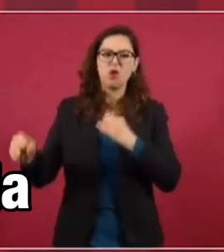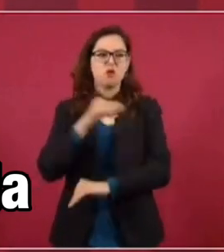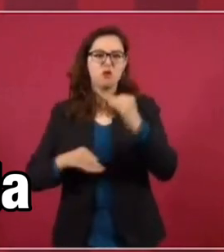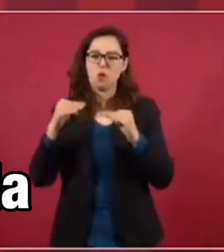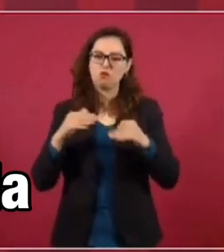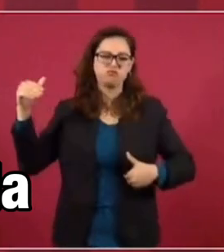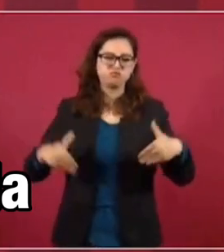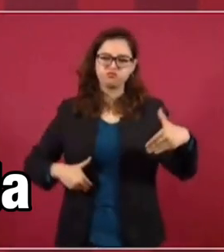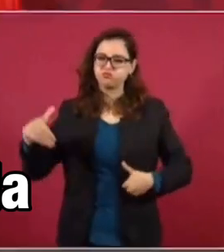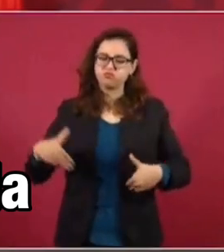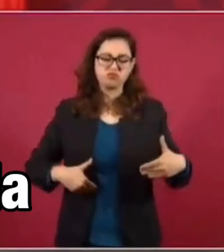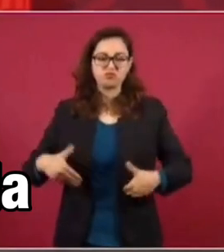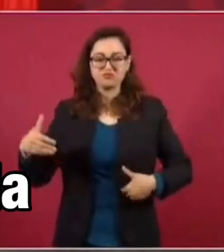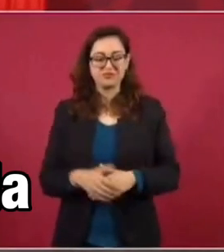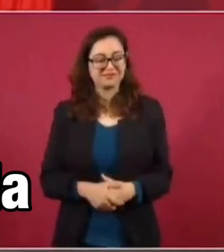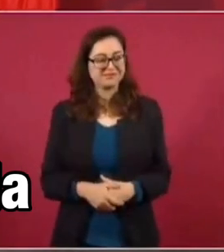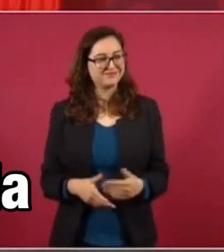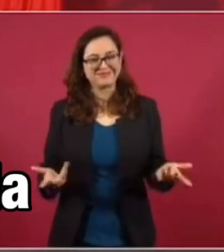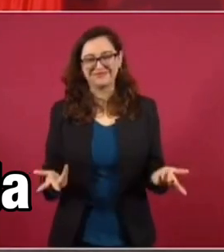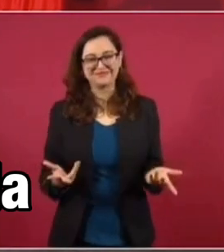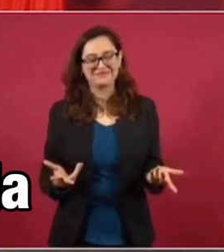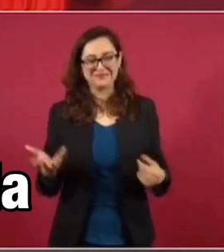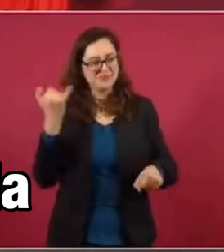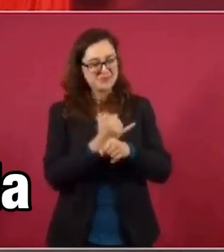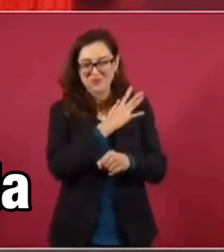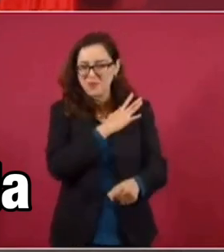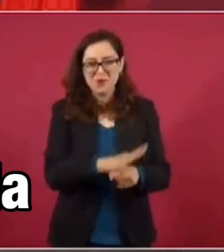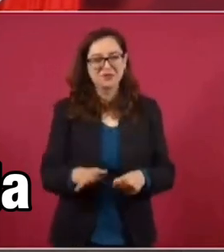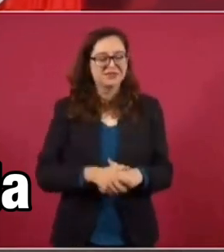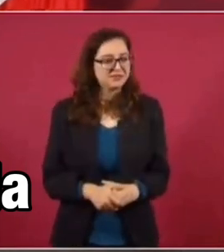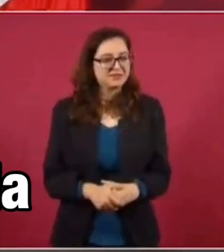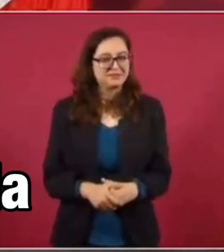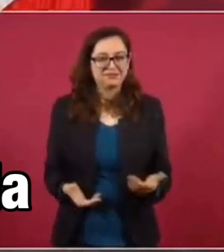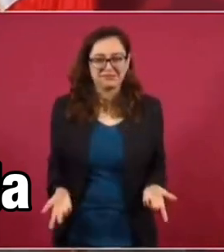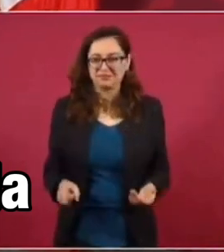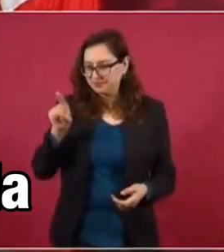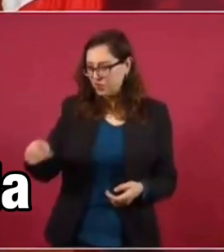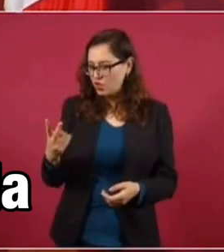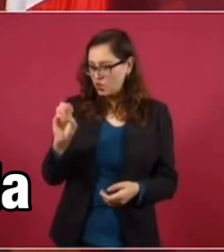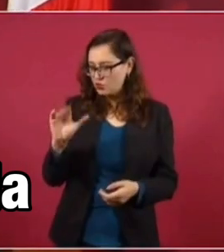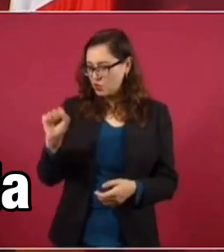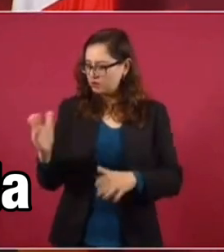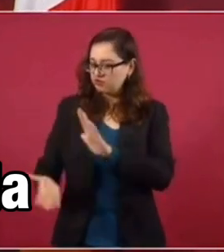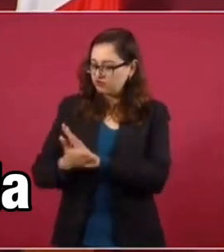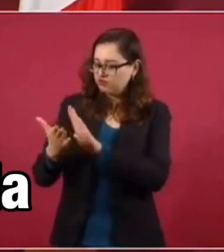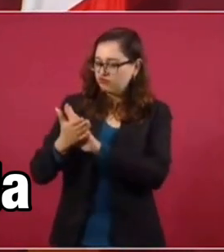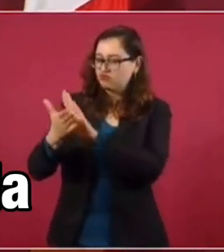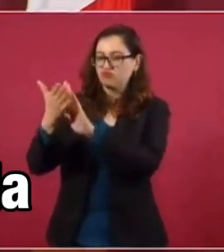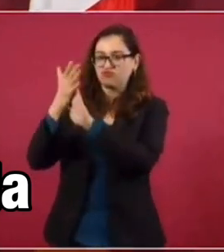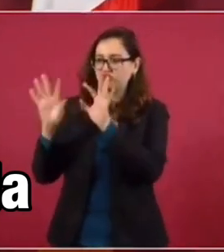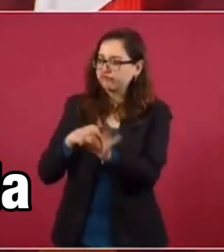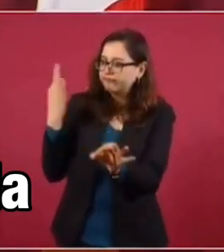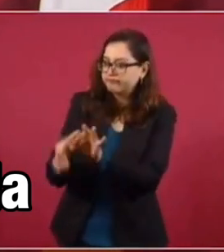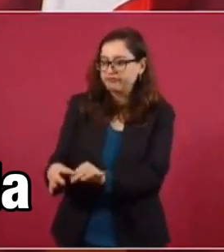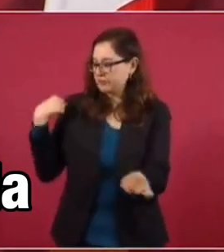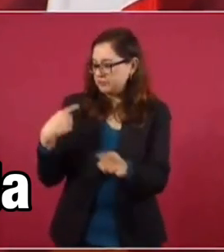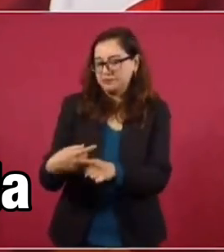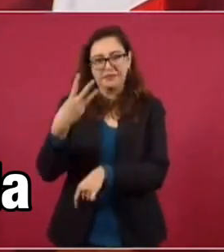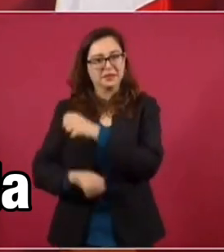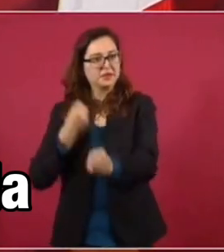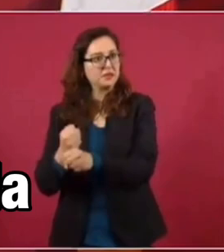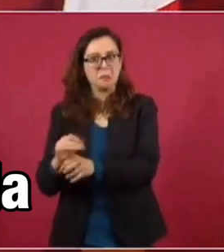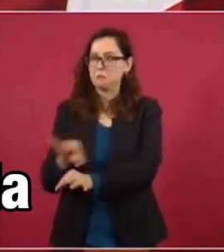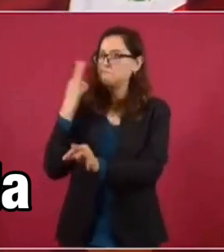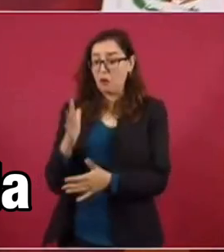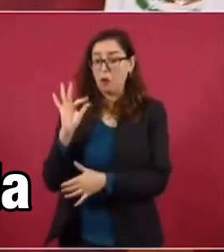El caso de la refinería, deberían de estar aceptando que se llevaban más de 40 años sin